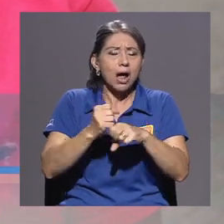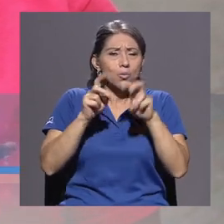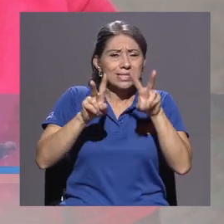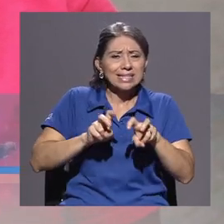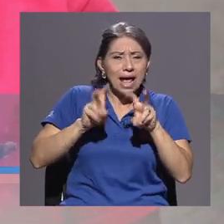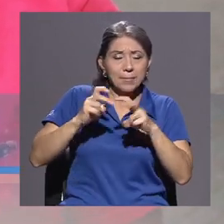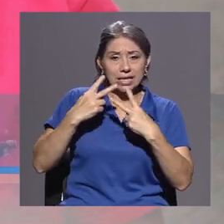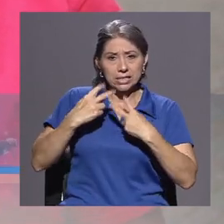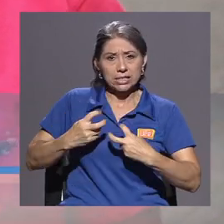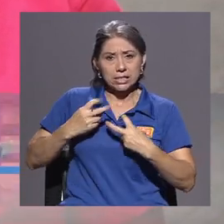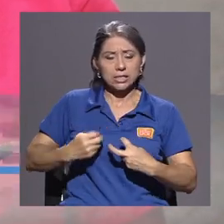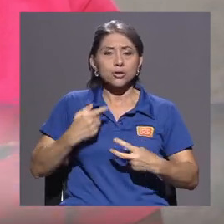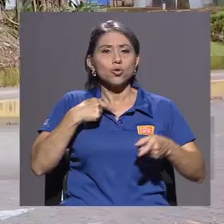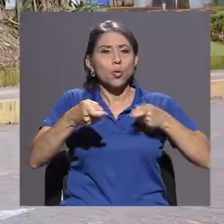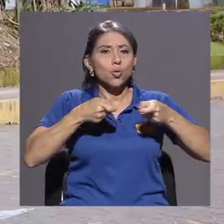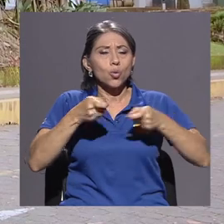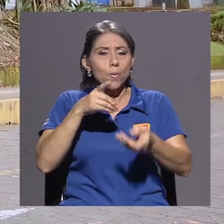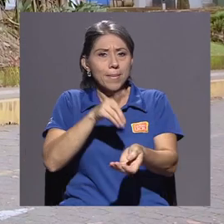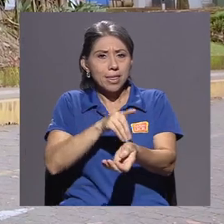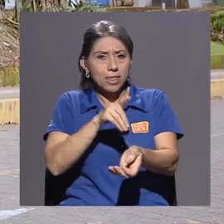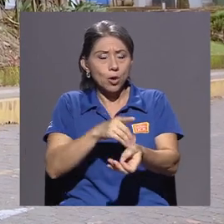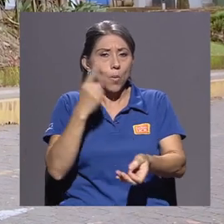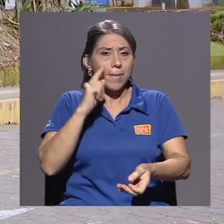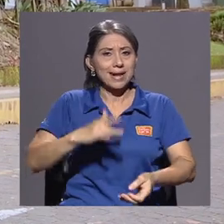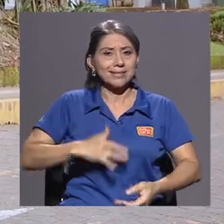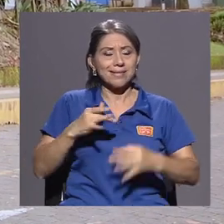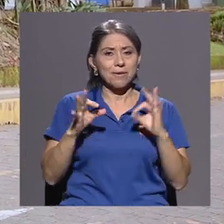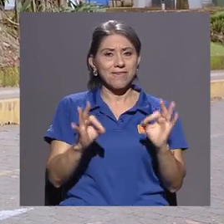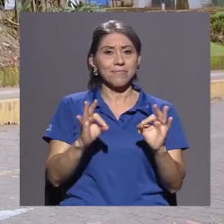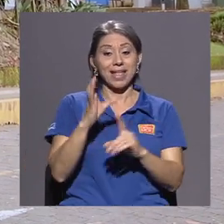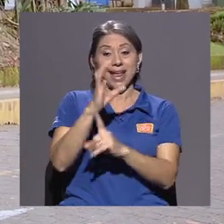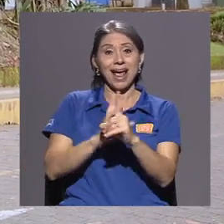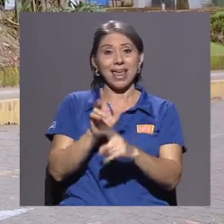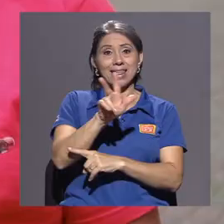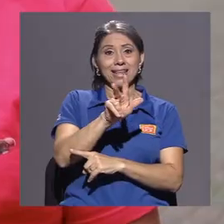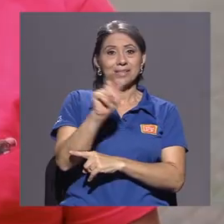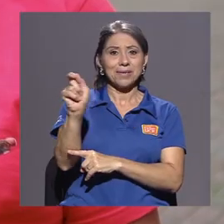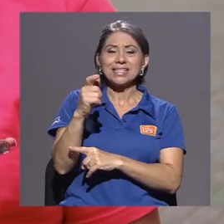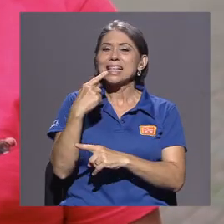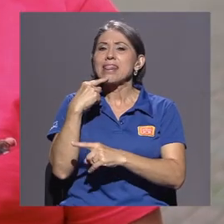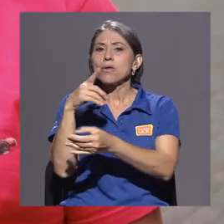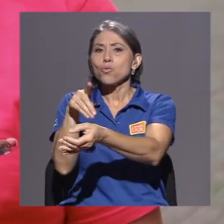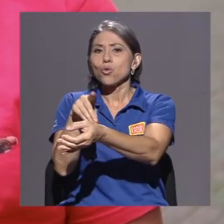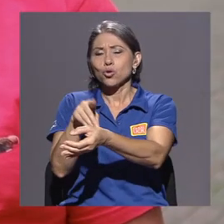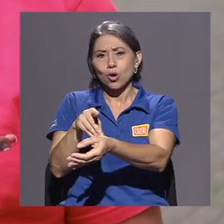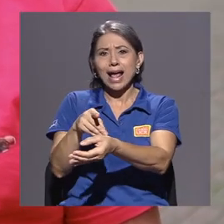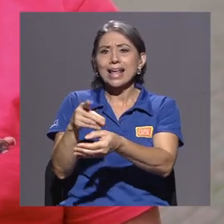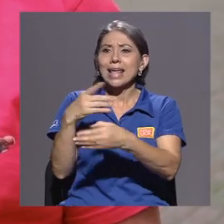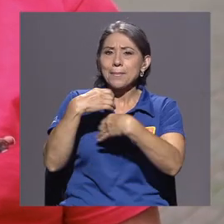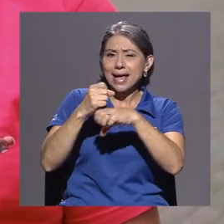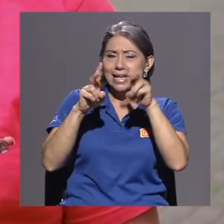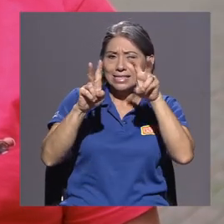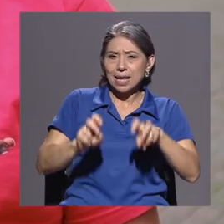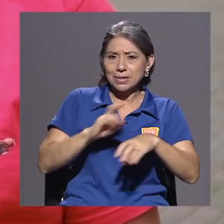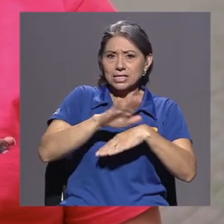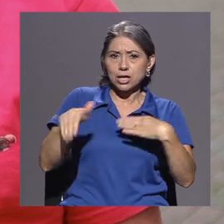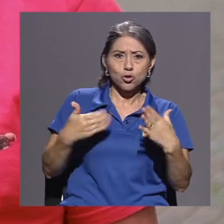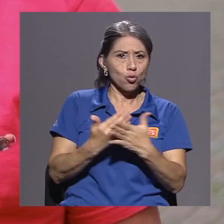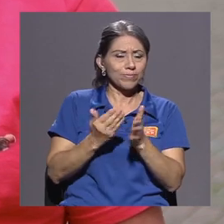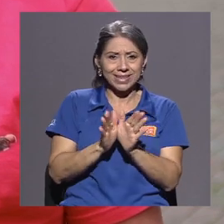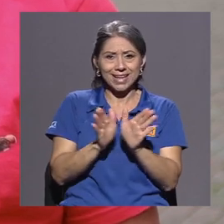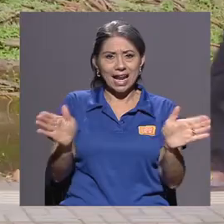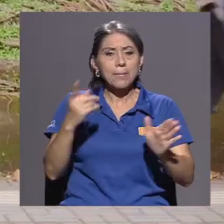en control médico para sentirme bien, ¿verdad? Cada tres meses le pido a la doctora que me mande exámenes de todo en general para